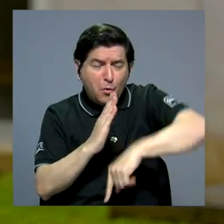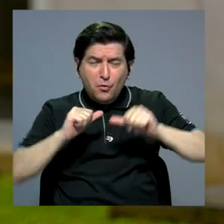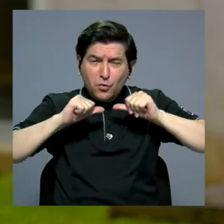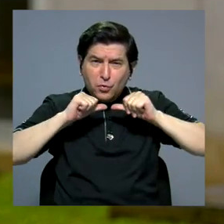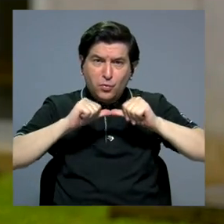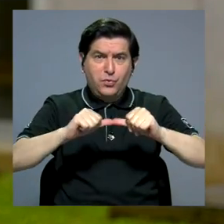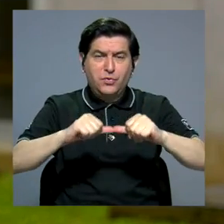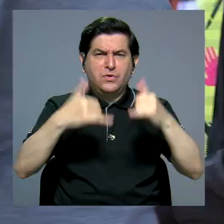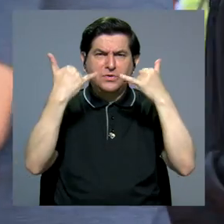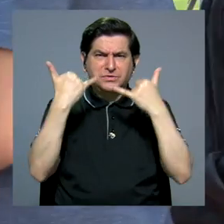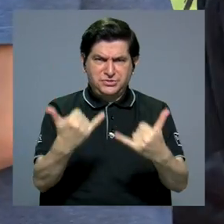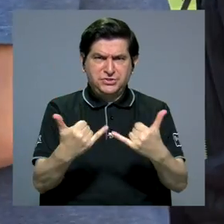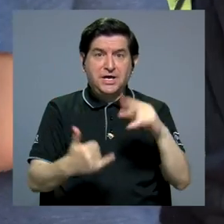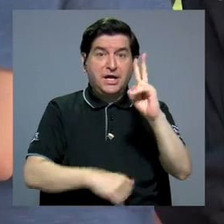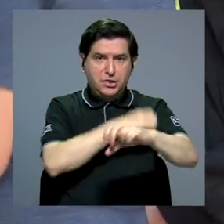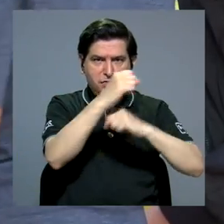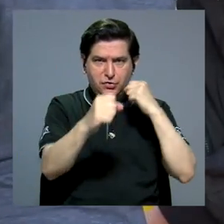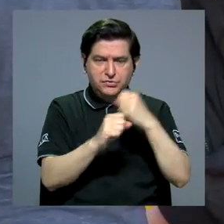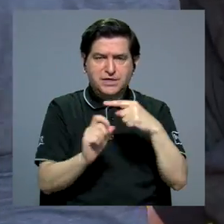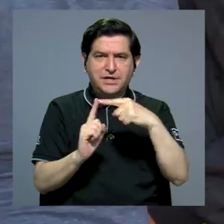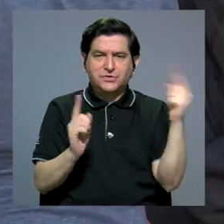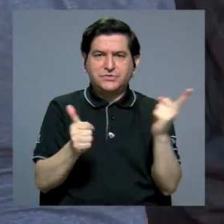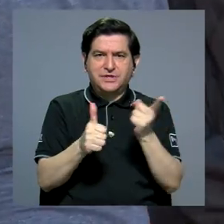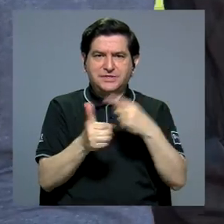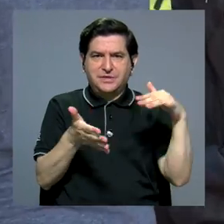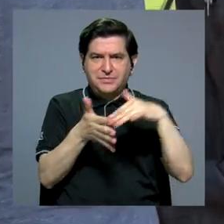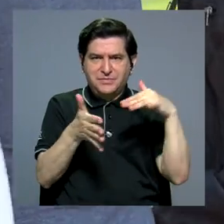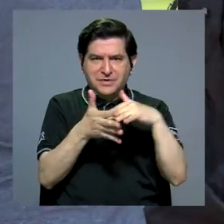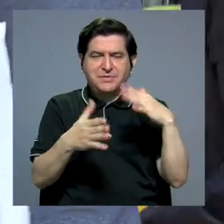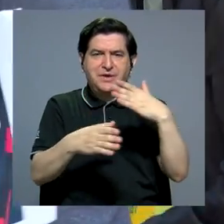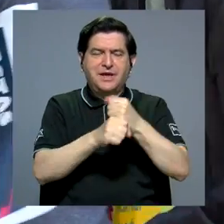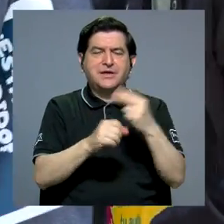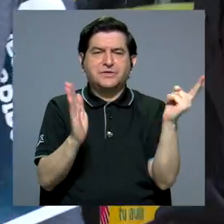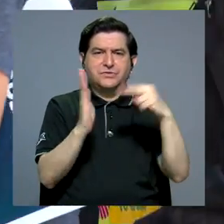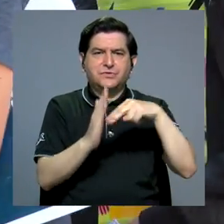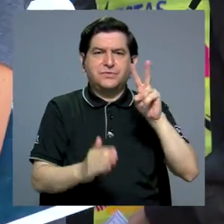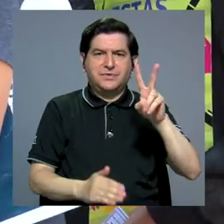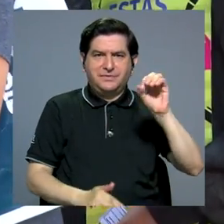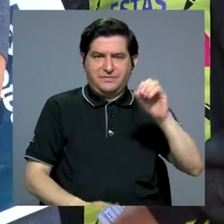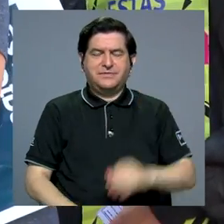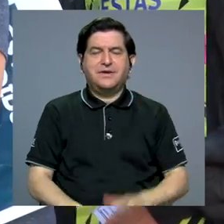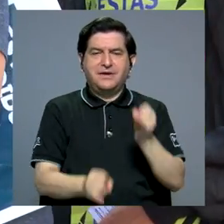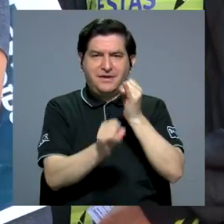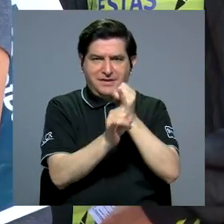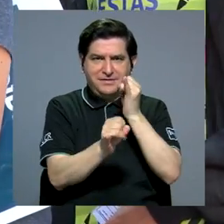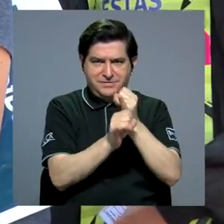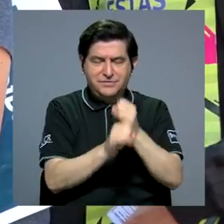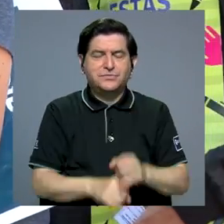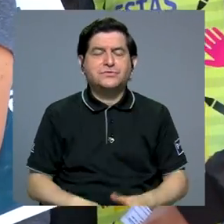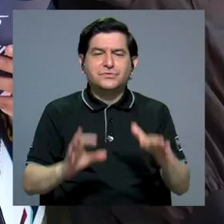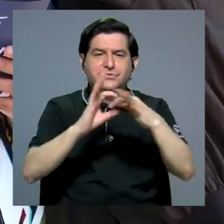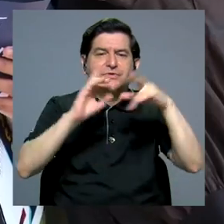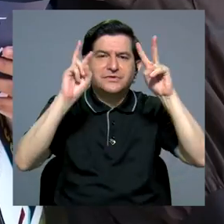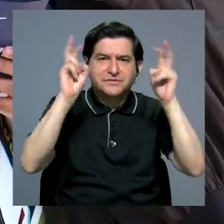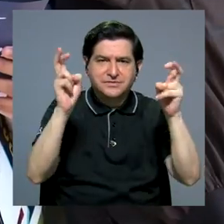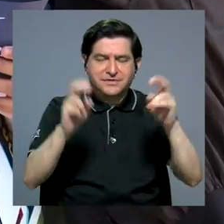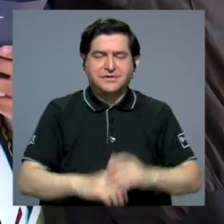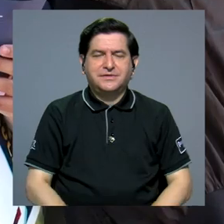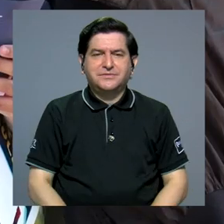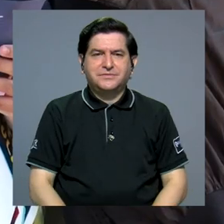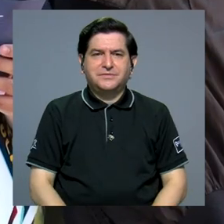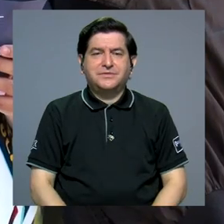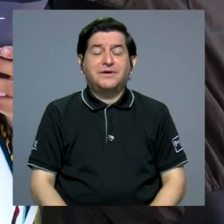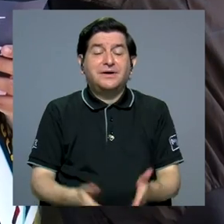cronificado. Ya han transcurrido dos años desde el primer estudio realizado en el año 2020 por el Instituto sobre esta